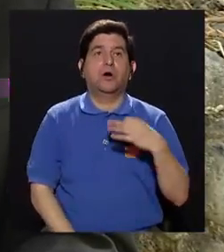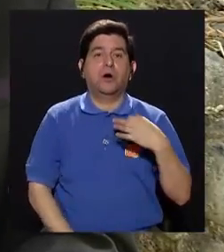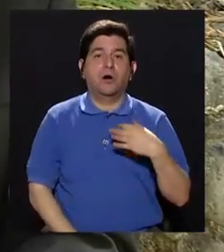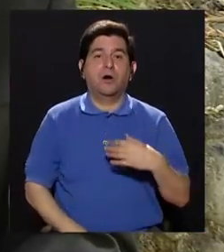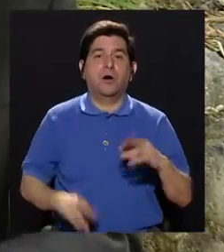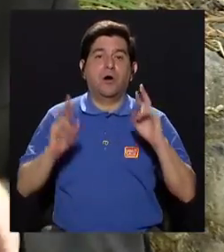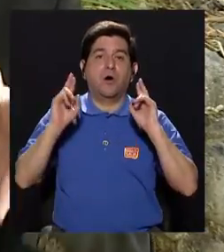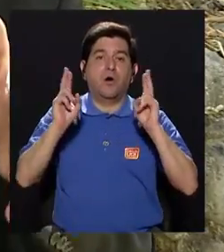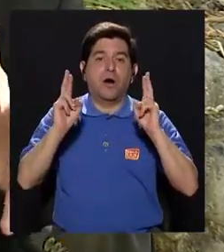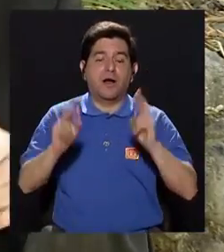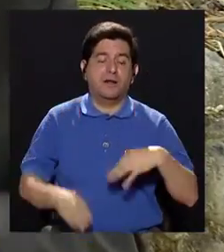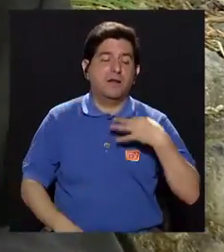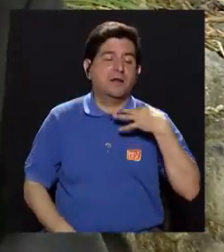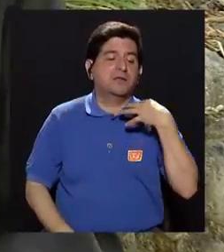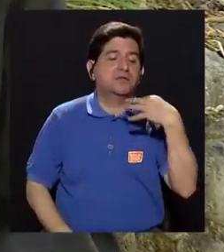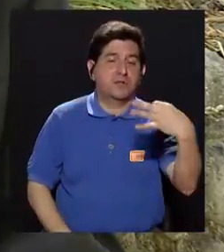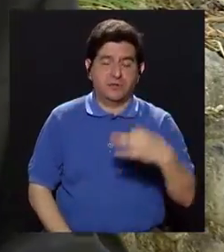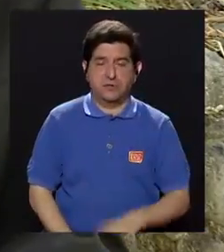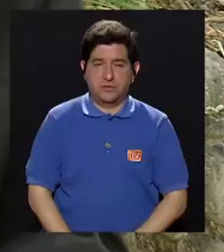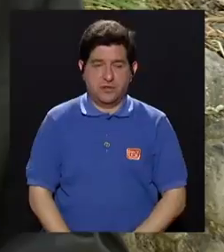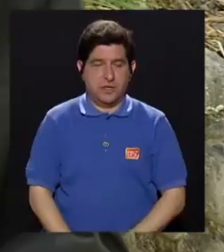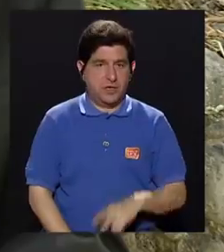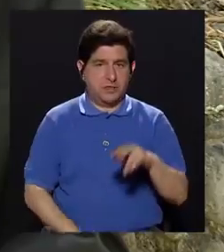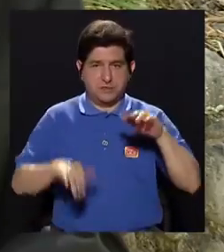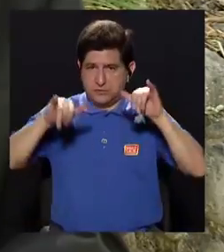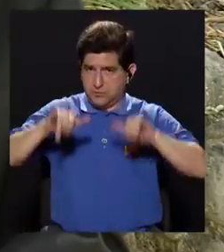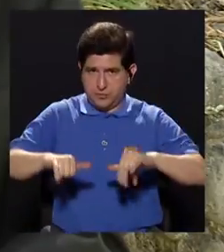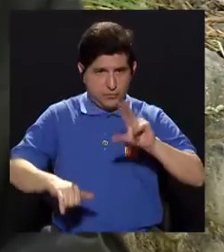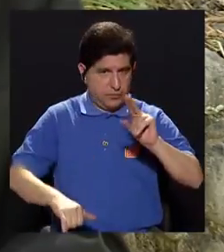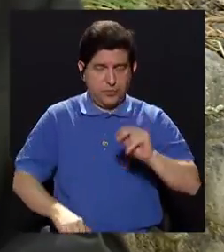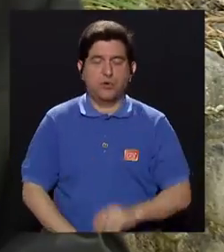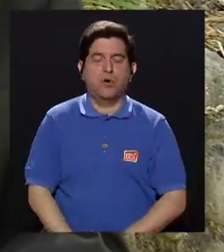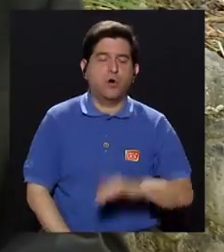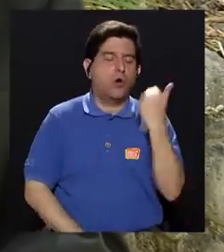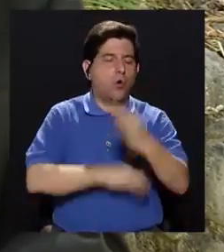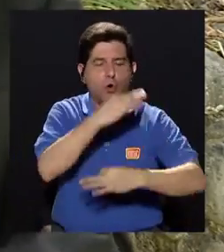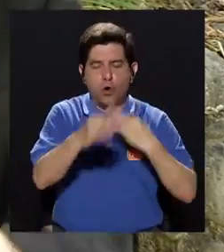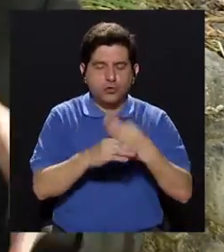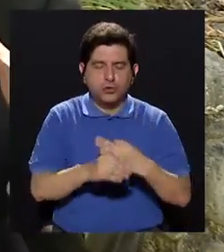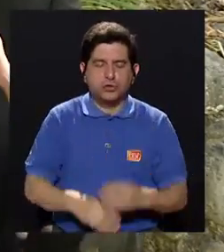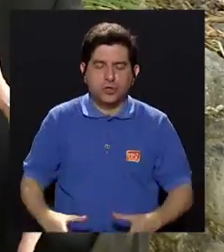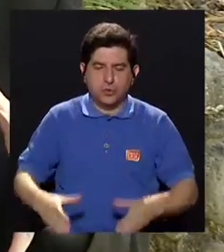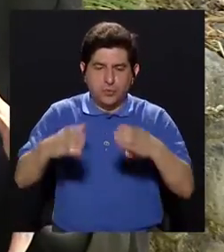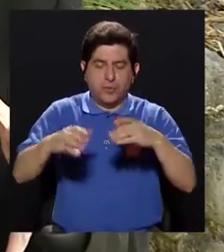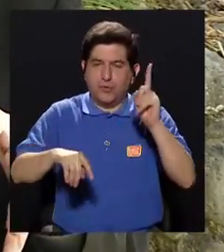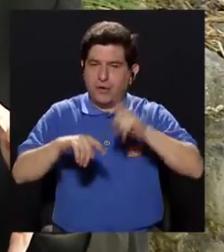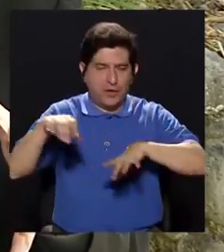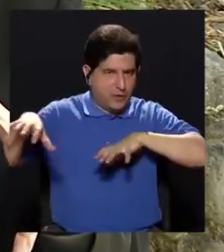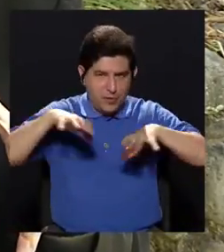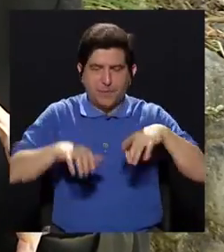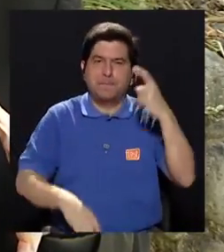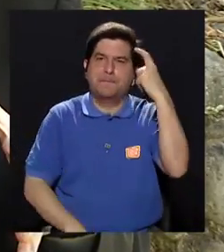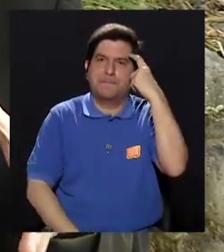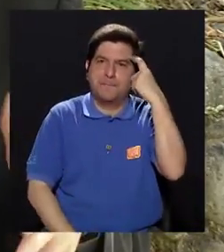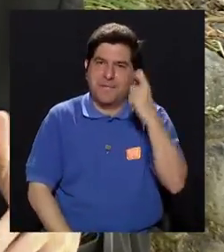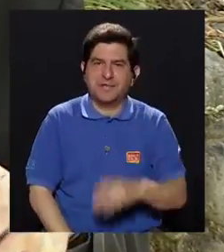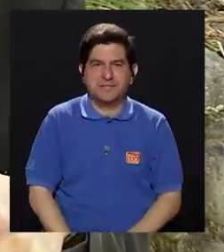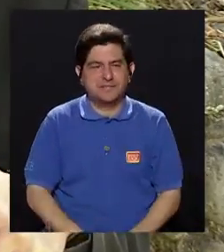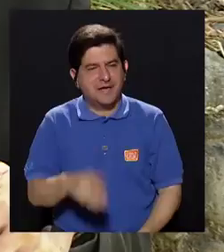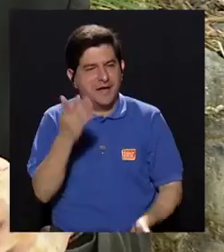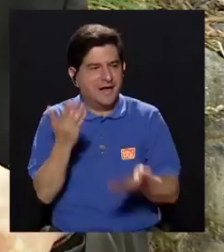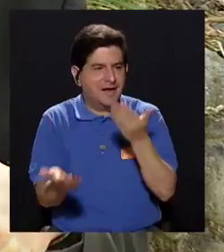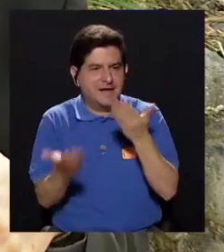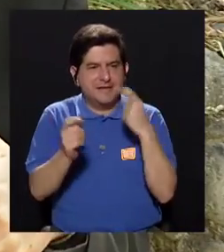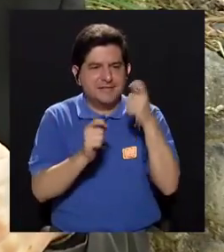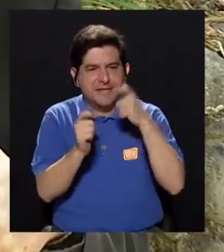diario de esa agua, que no se acumule. Si tenemos algún otro tipo de contenedor que ya no se pueda mover, pensemos en un